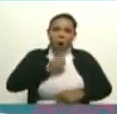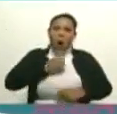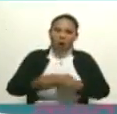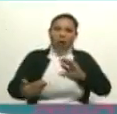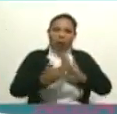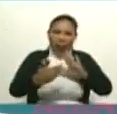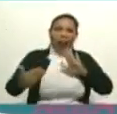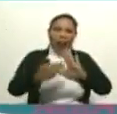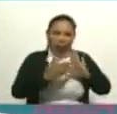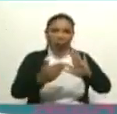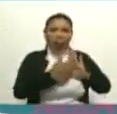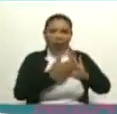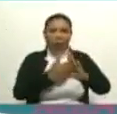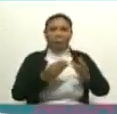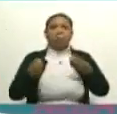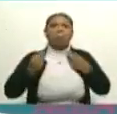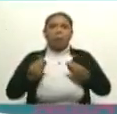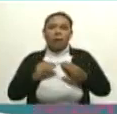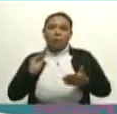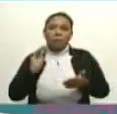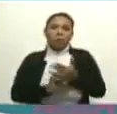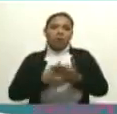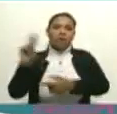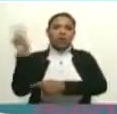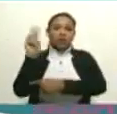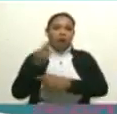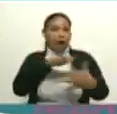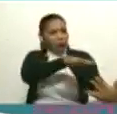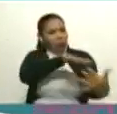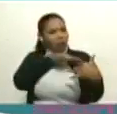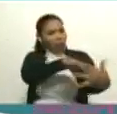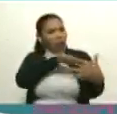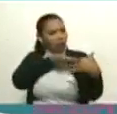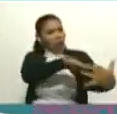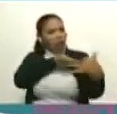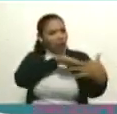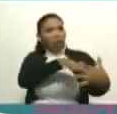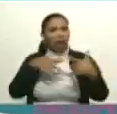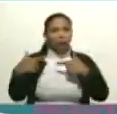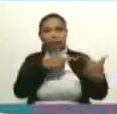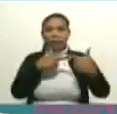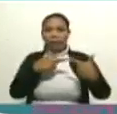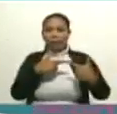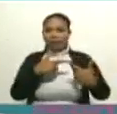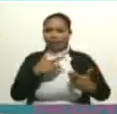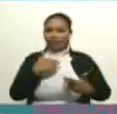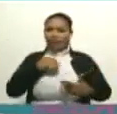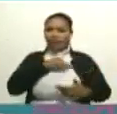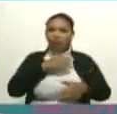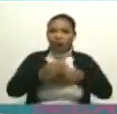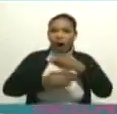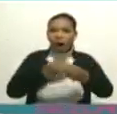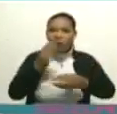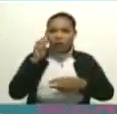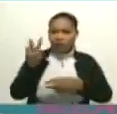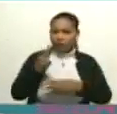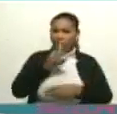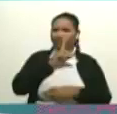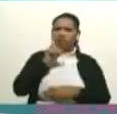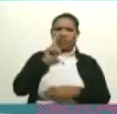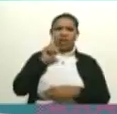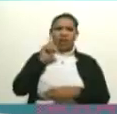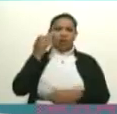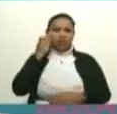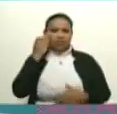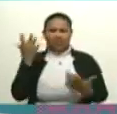intolerancia. ¿Para qué? Para imponerle a Venezuela la guerra de perros y que seamos, así la llaman, es feo, el nombre es feísimo.